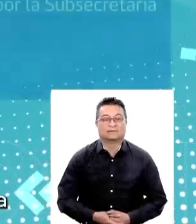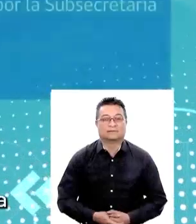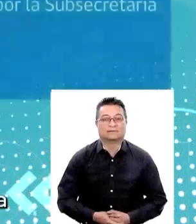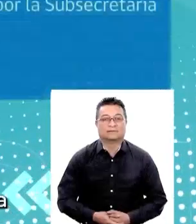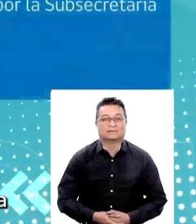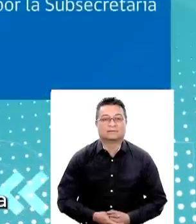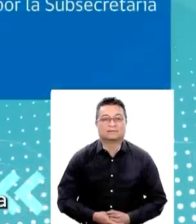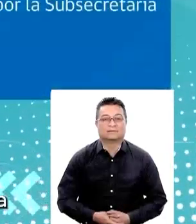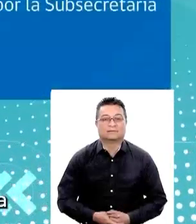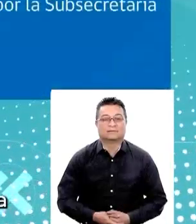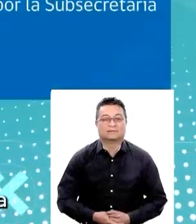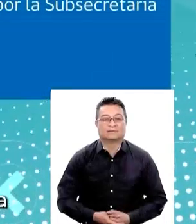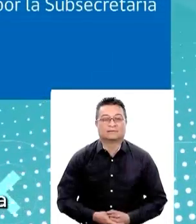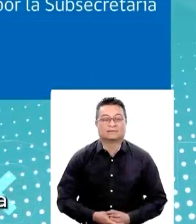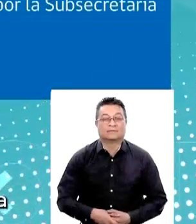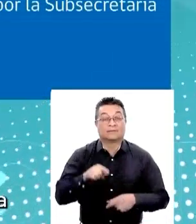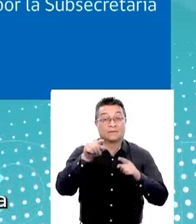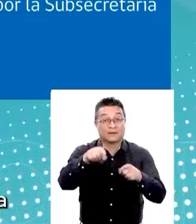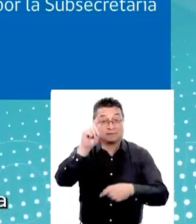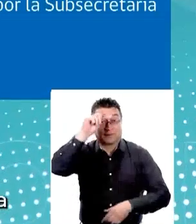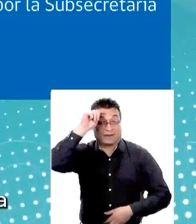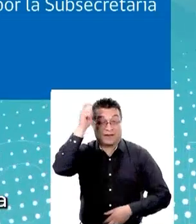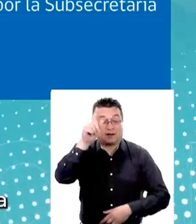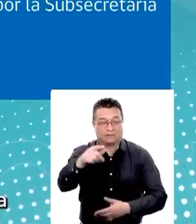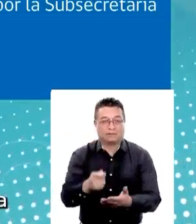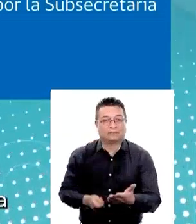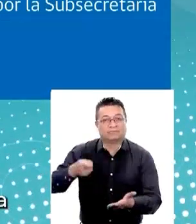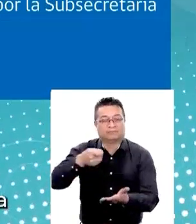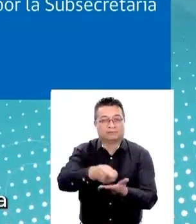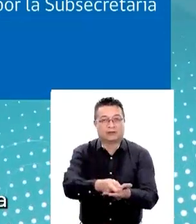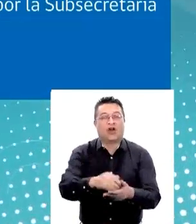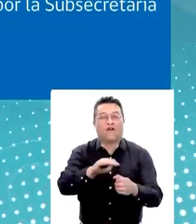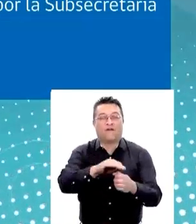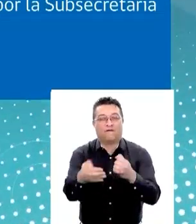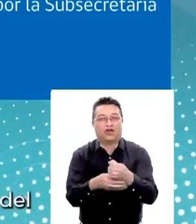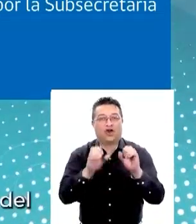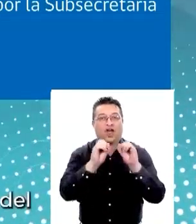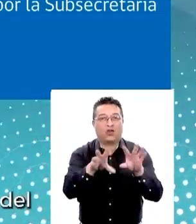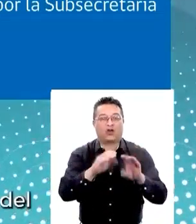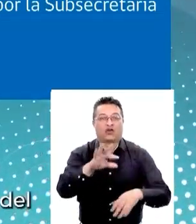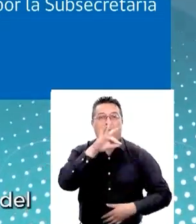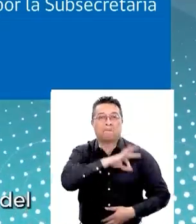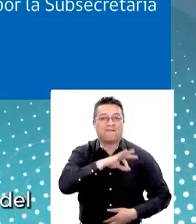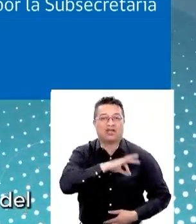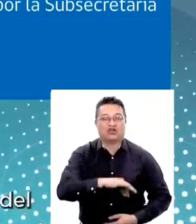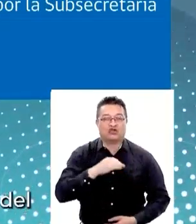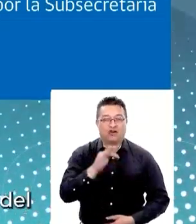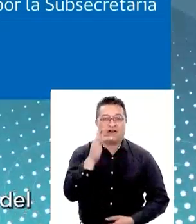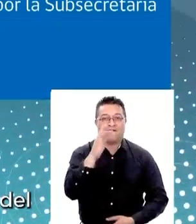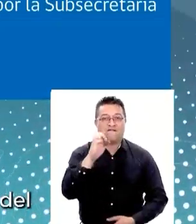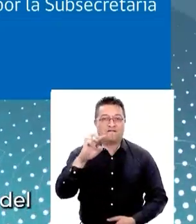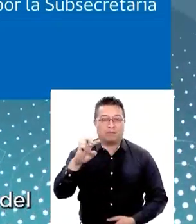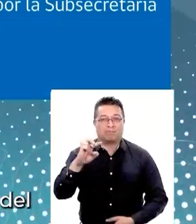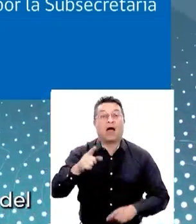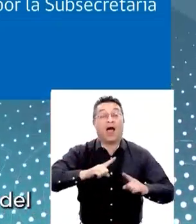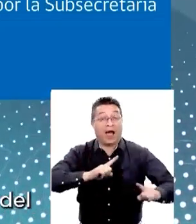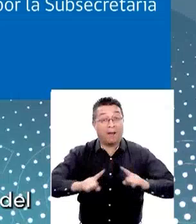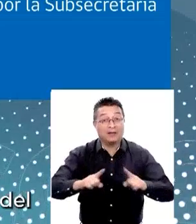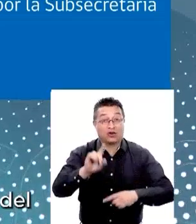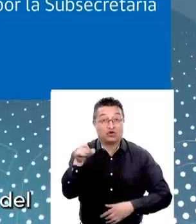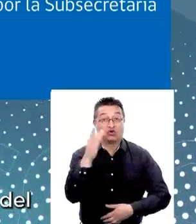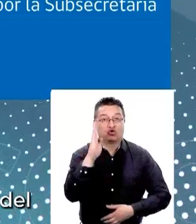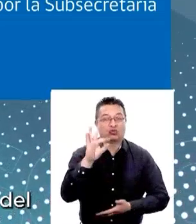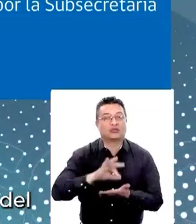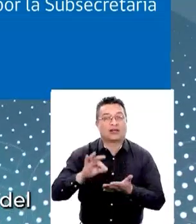Esta es una iniciativa financiada por el Fondo para la Educación Previsional, FEPA, administrado por la Subsecretaría de Previsión